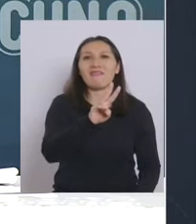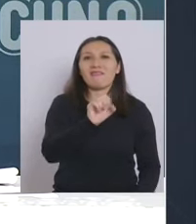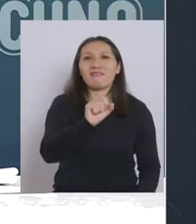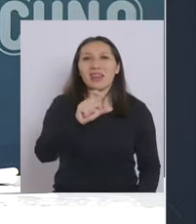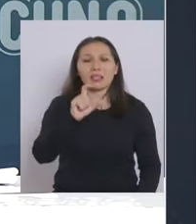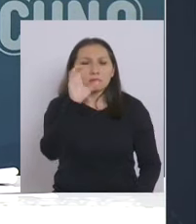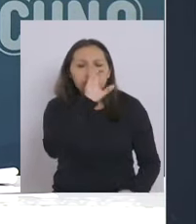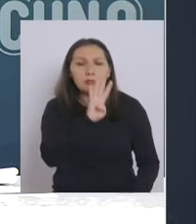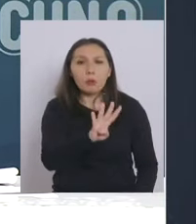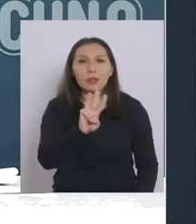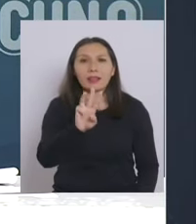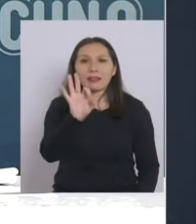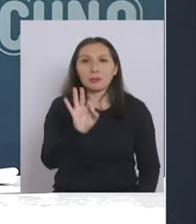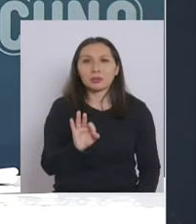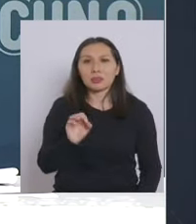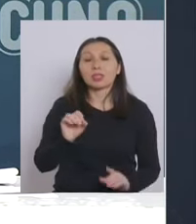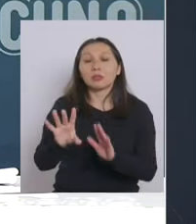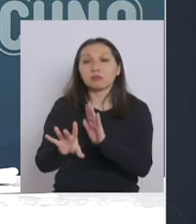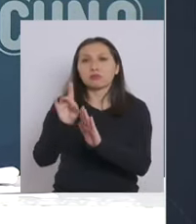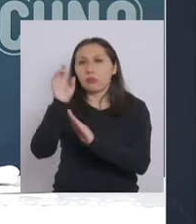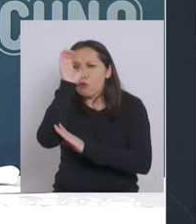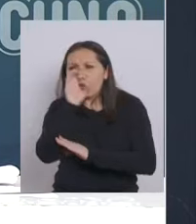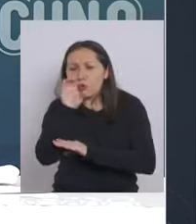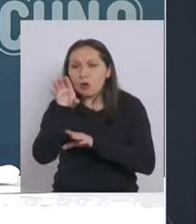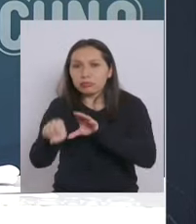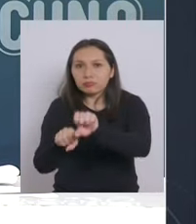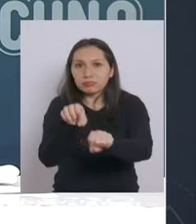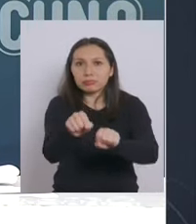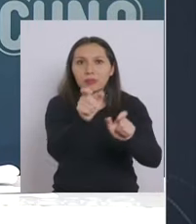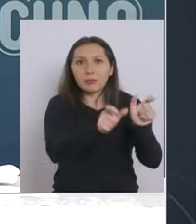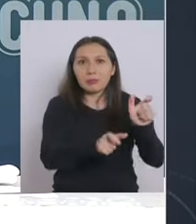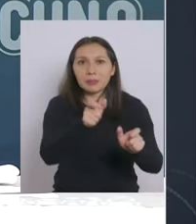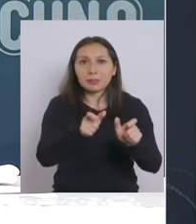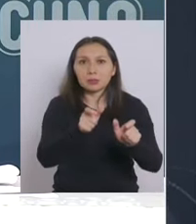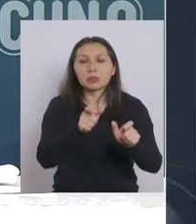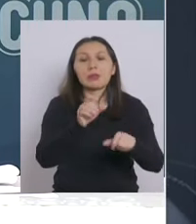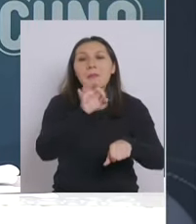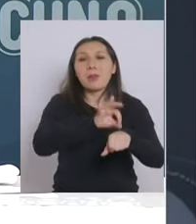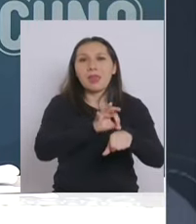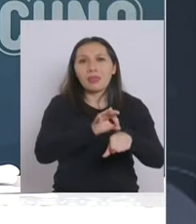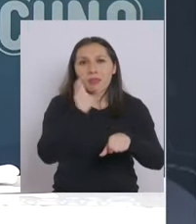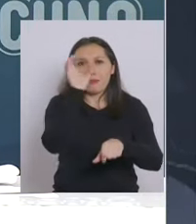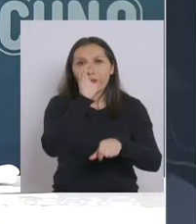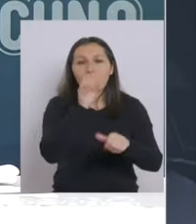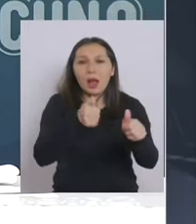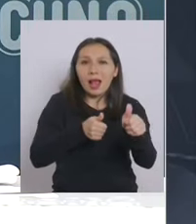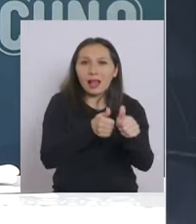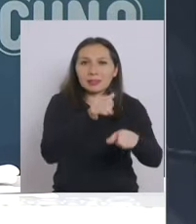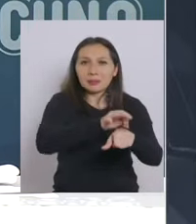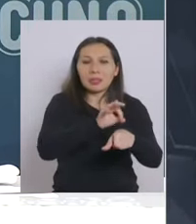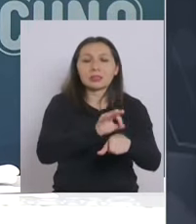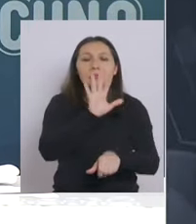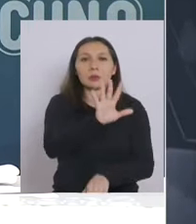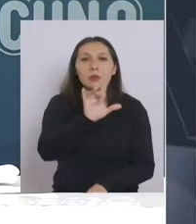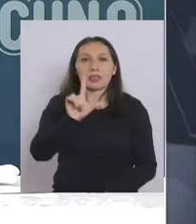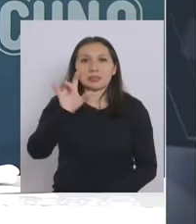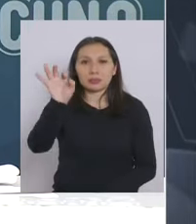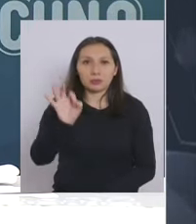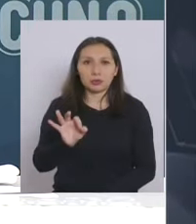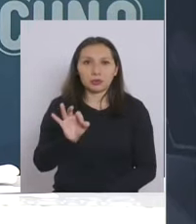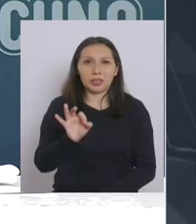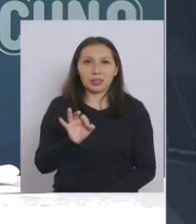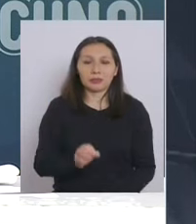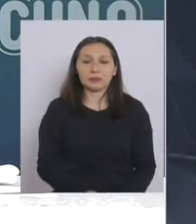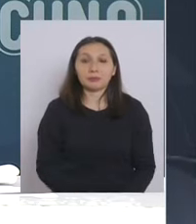% y una positividad por búsqueda por búsqueda médica perdón por asistencia médica del 57%